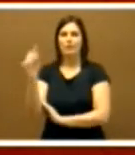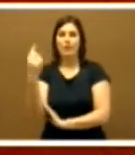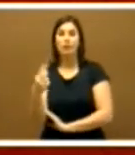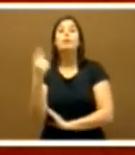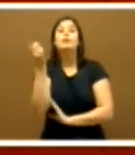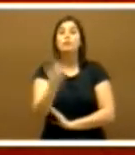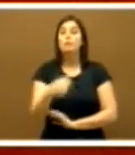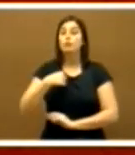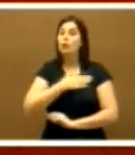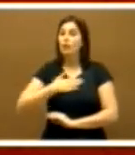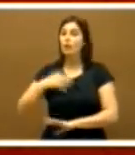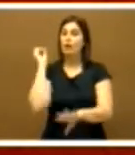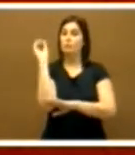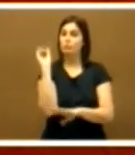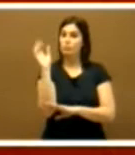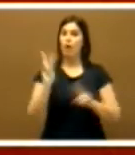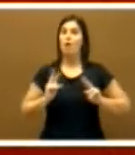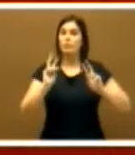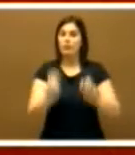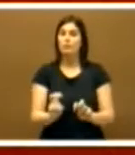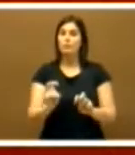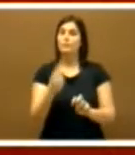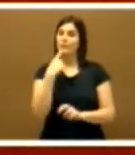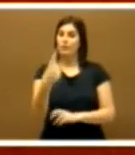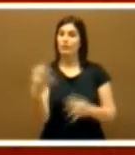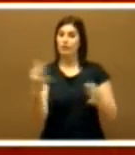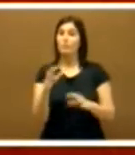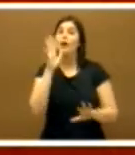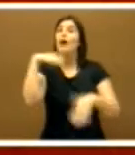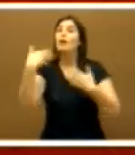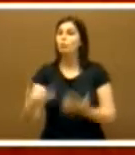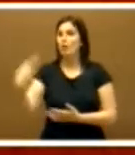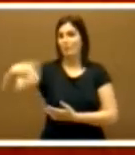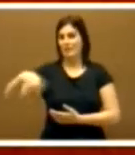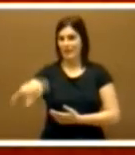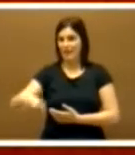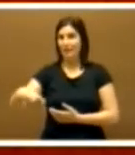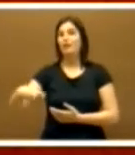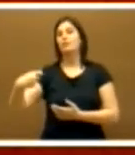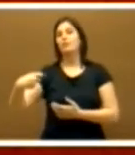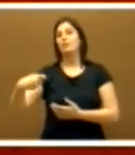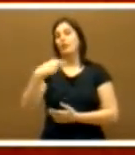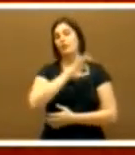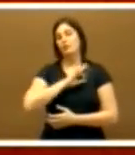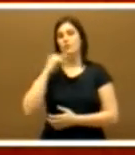al inicio de esta exposición para el actual presidente en funciones, Guillermo Fernández Vara.